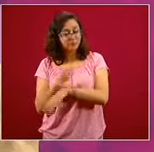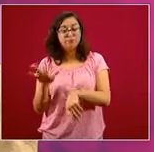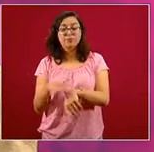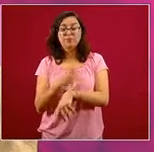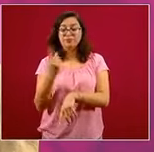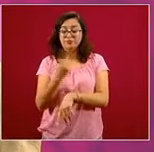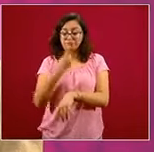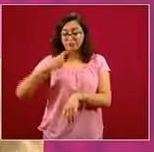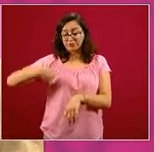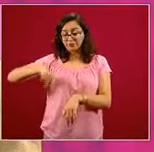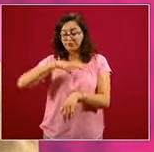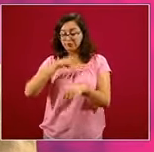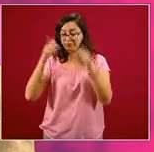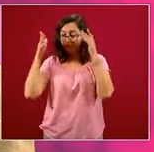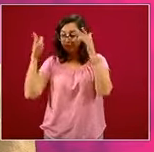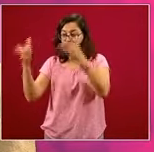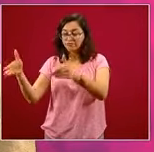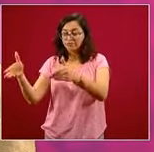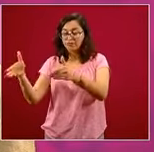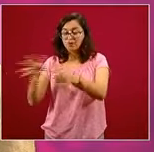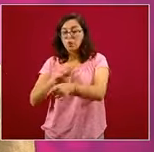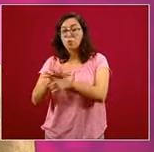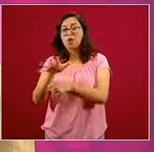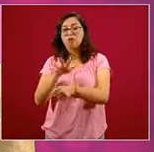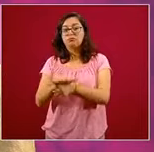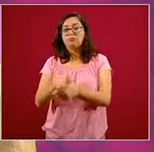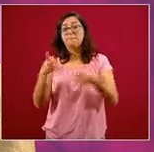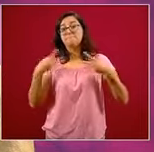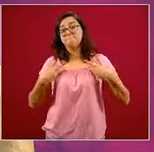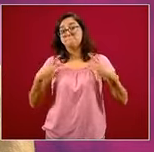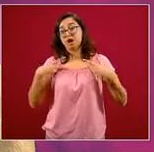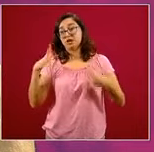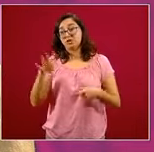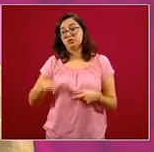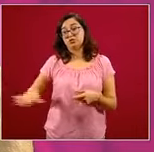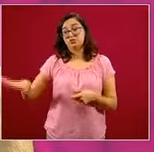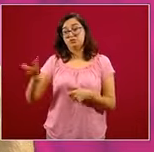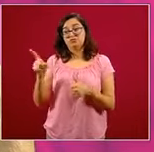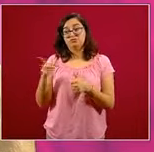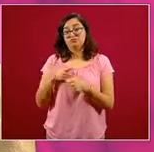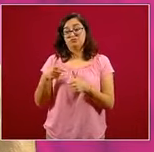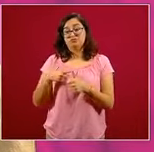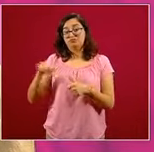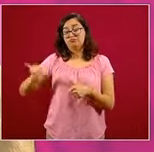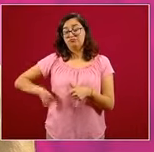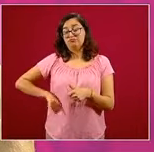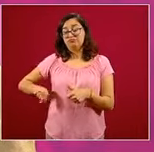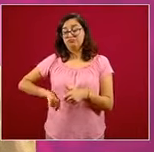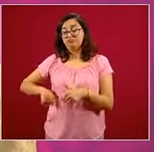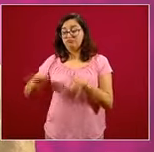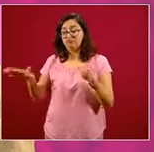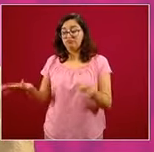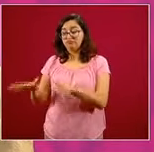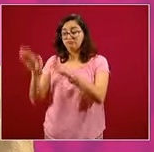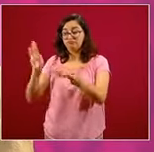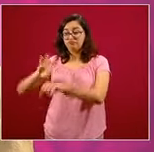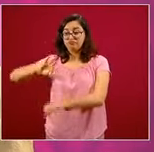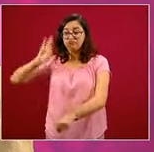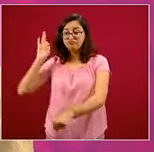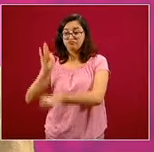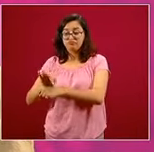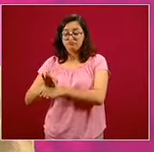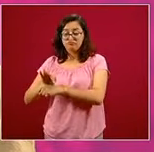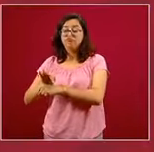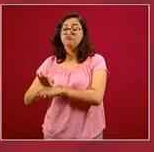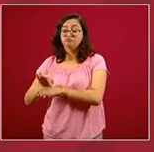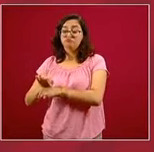el interés público y es el interés público el que vamos a promover, proteger y también